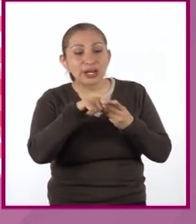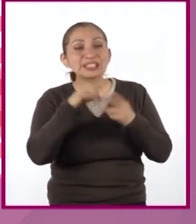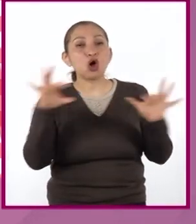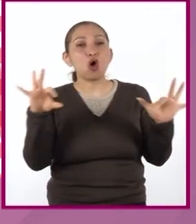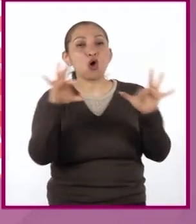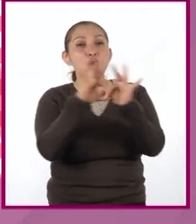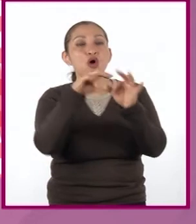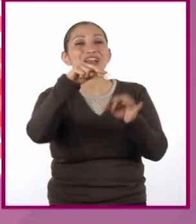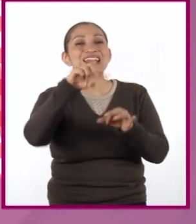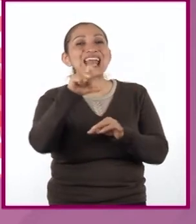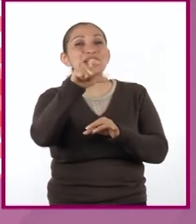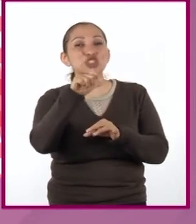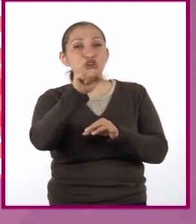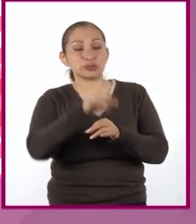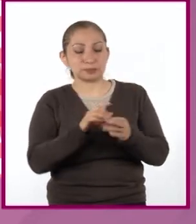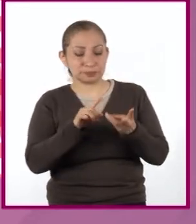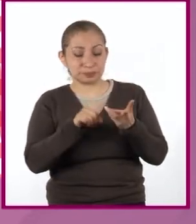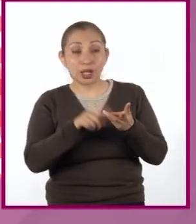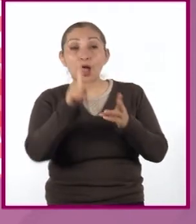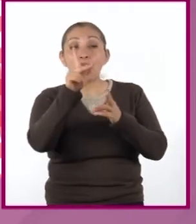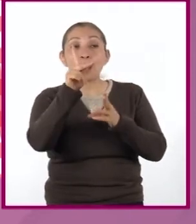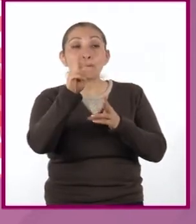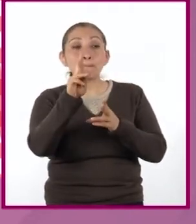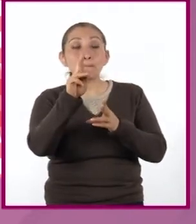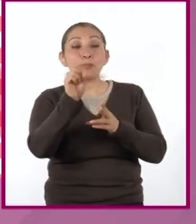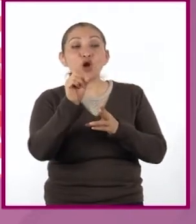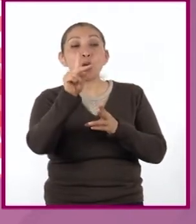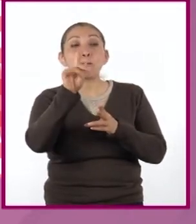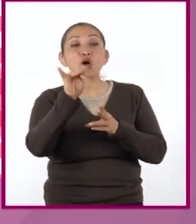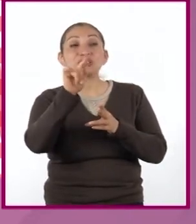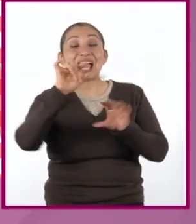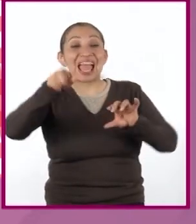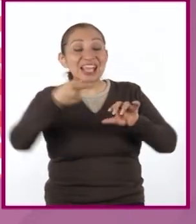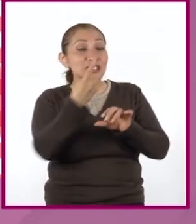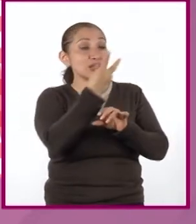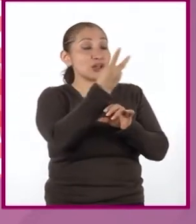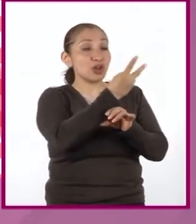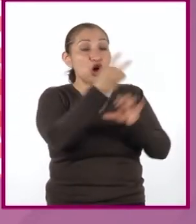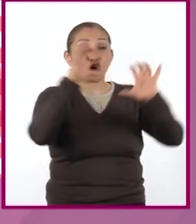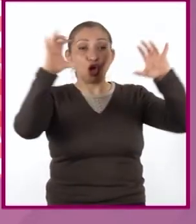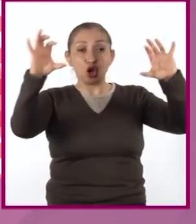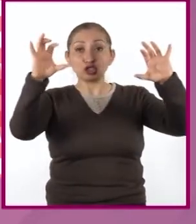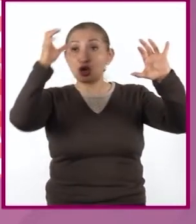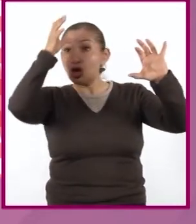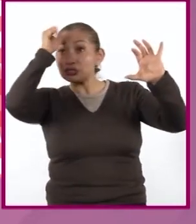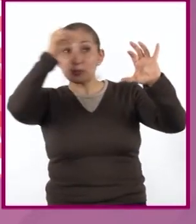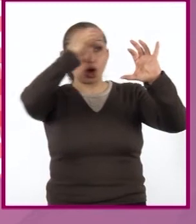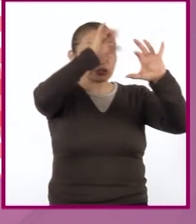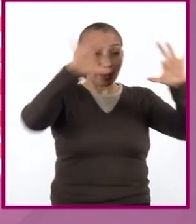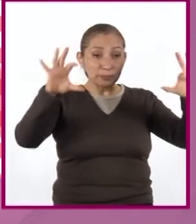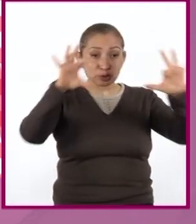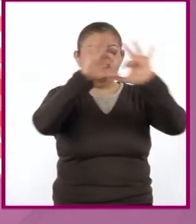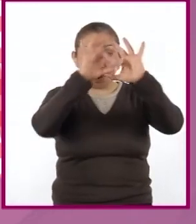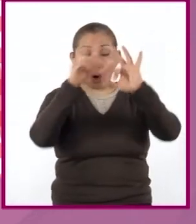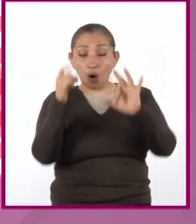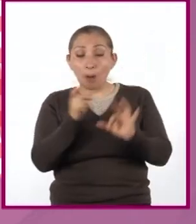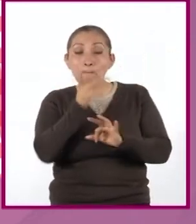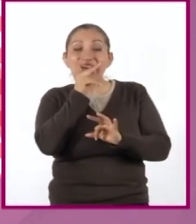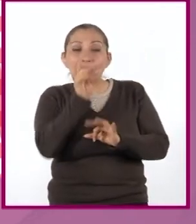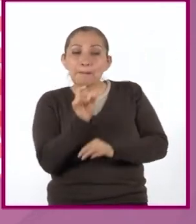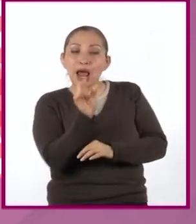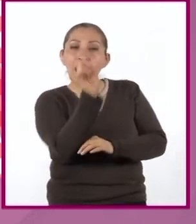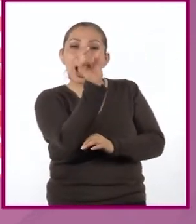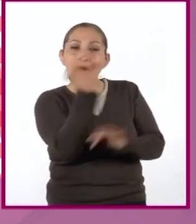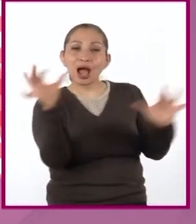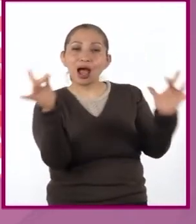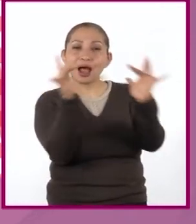etc. Proposiciones. Representan la unión de dos o más conceptos mediante una palabra de enlace